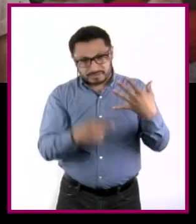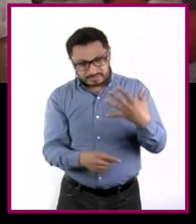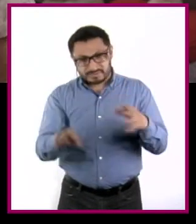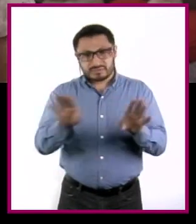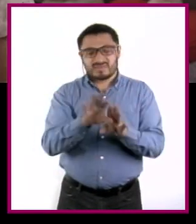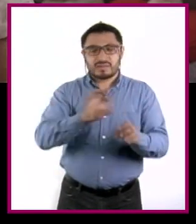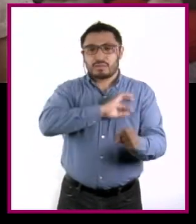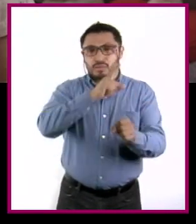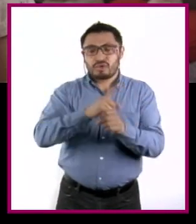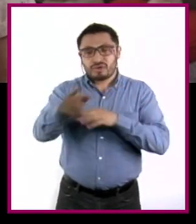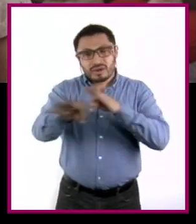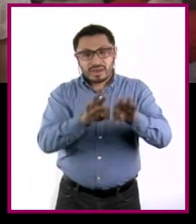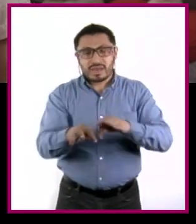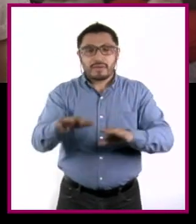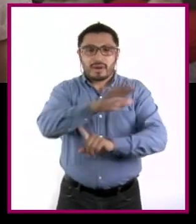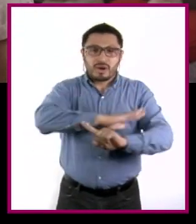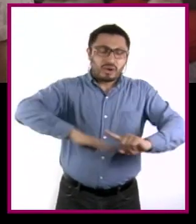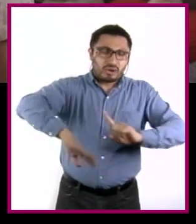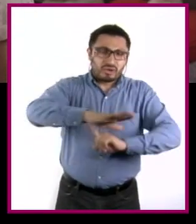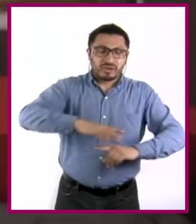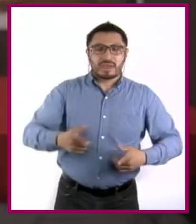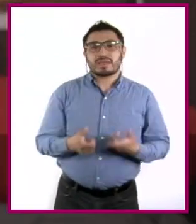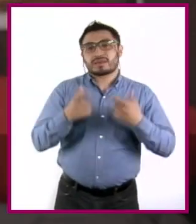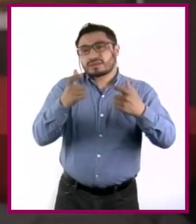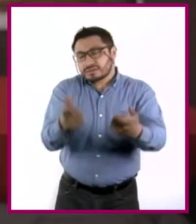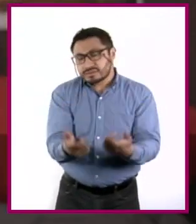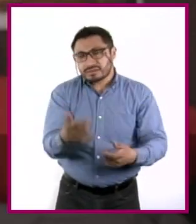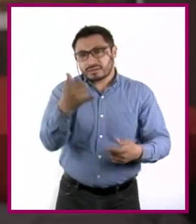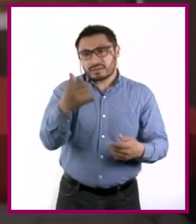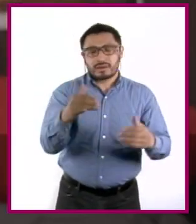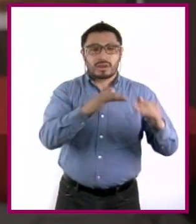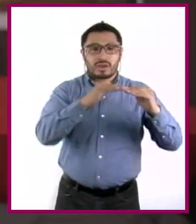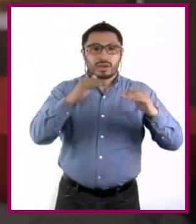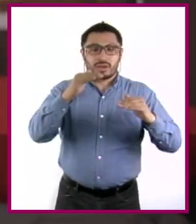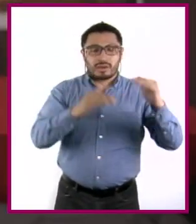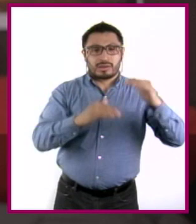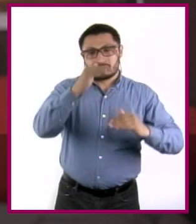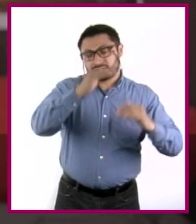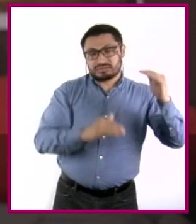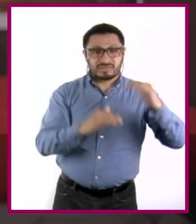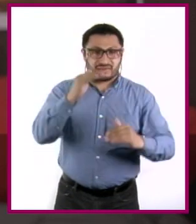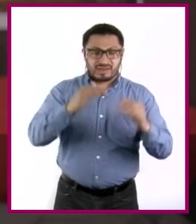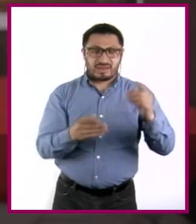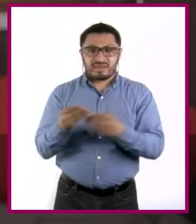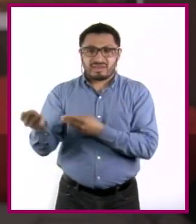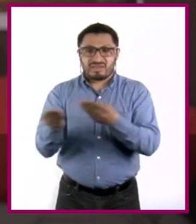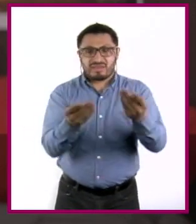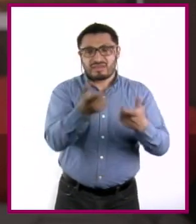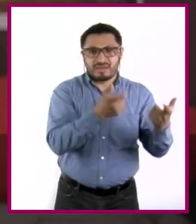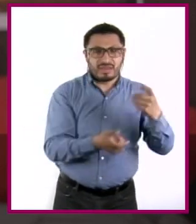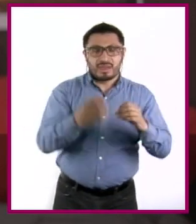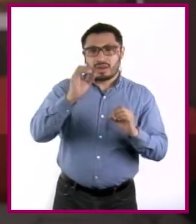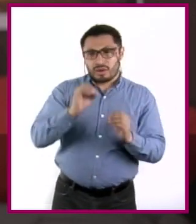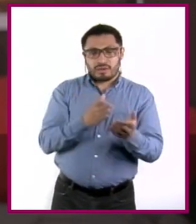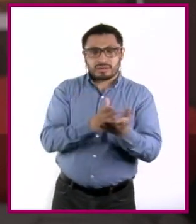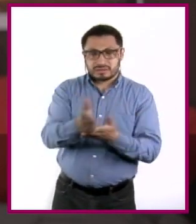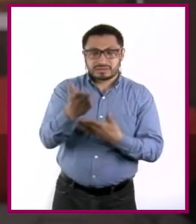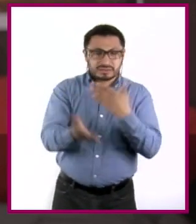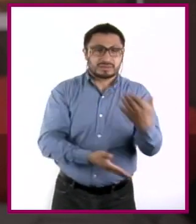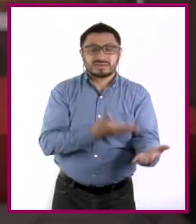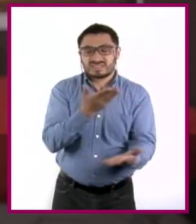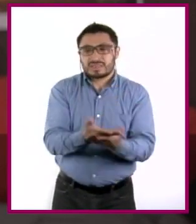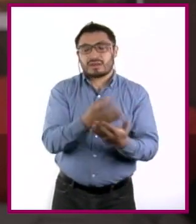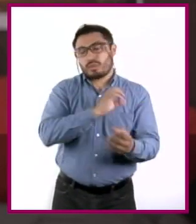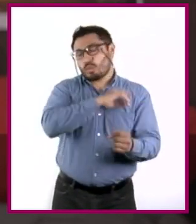de empleo, condiciones y remuneración del trabajo, inequidad en la distribución de la riqueza e inequidad en el acceso a servicios